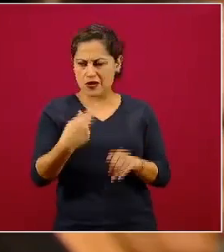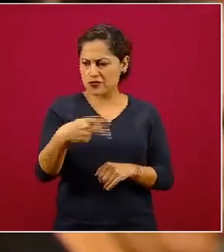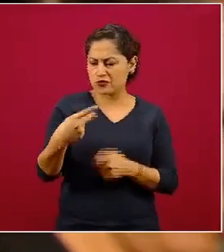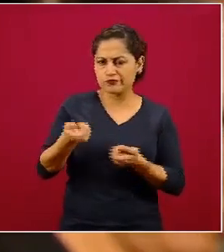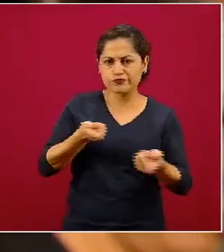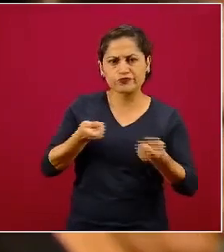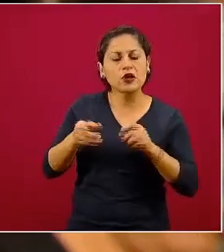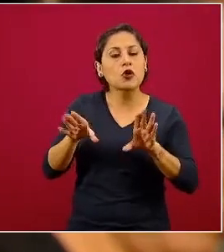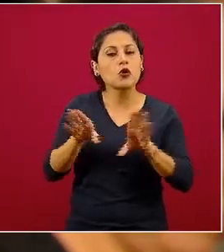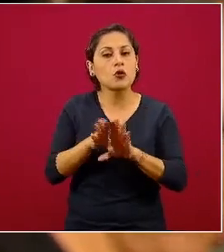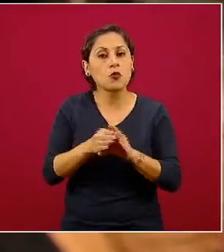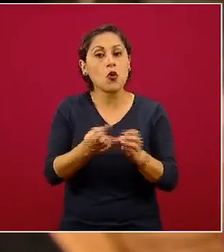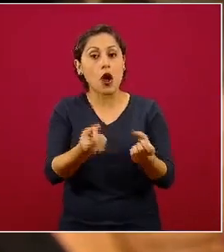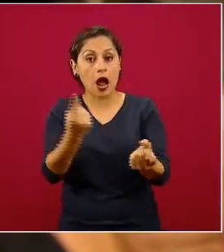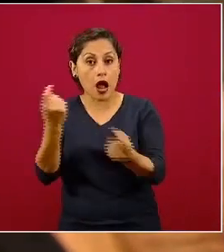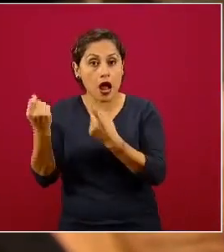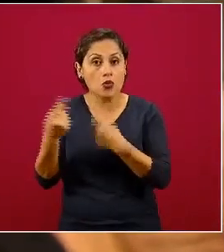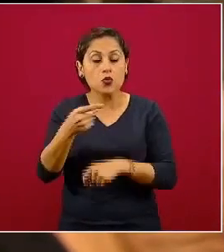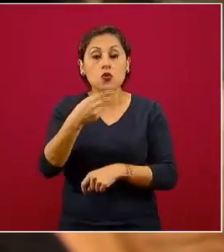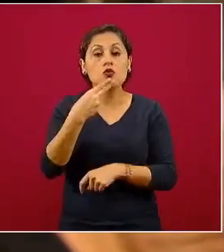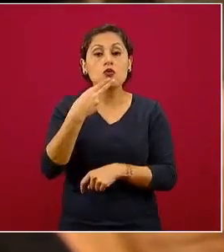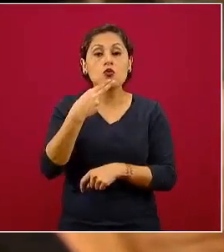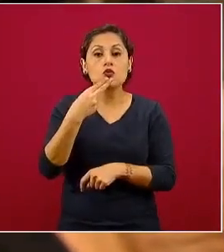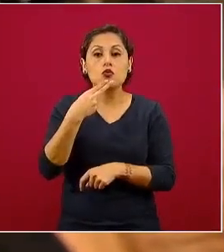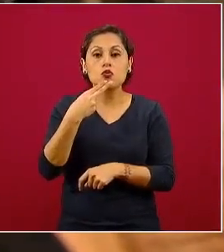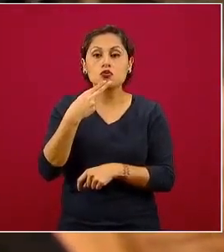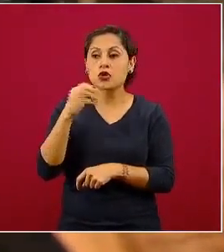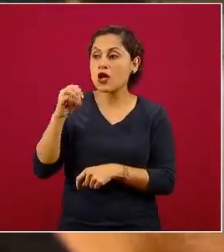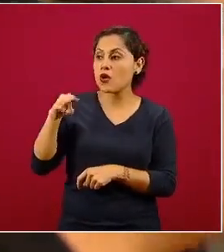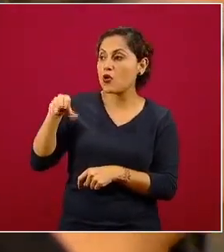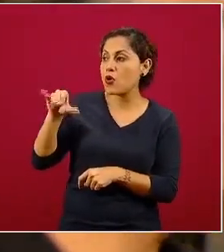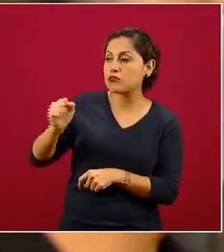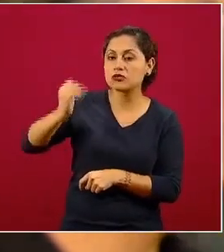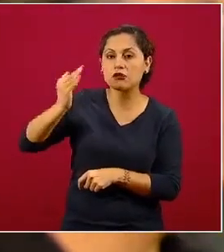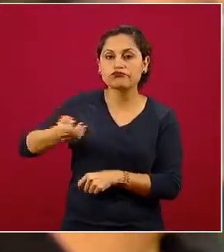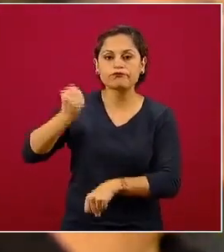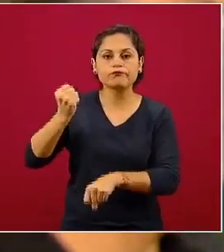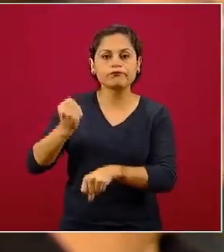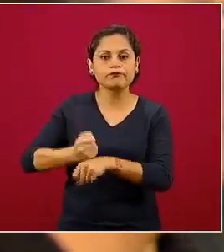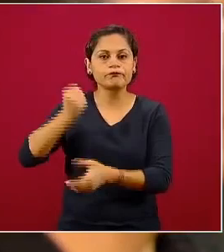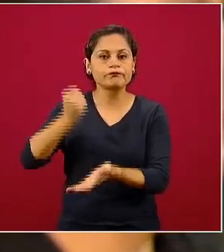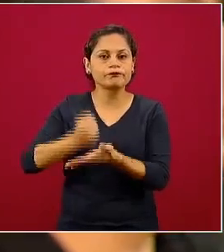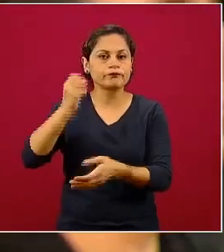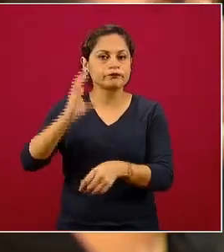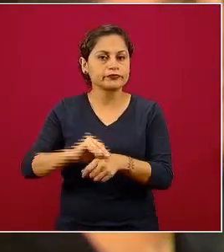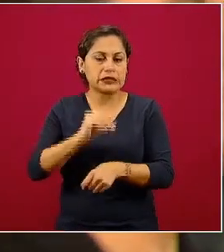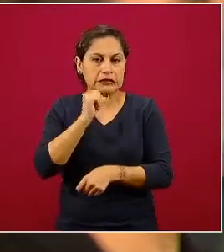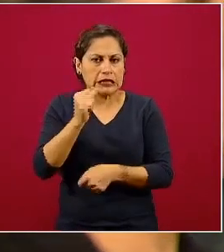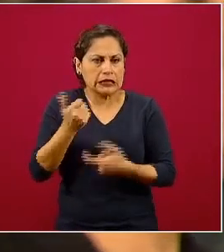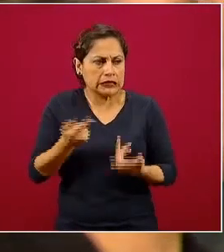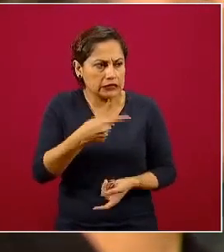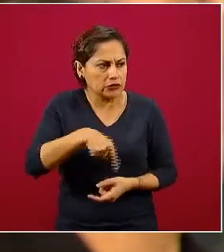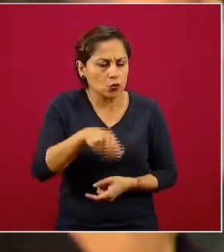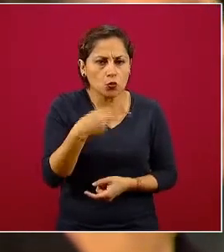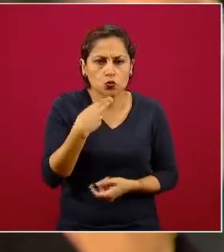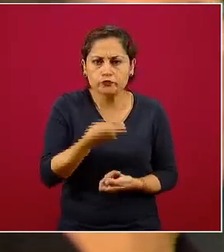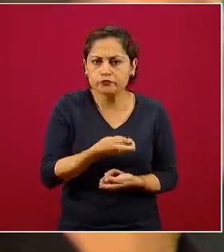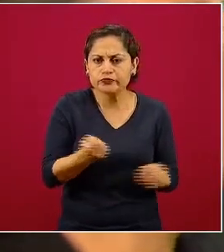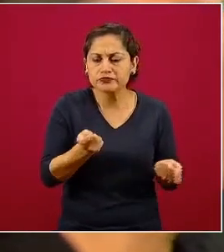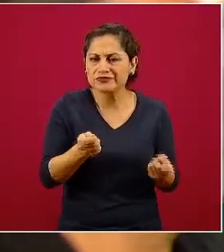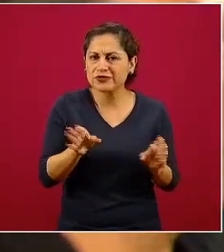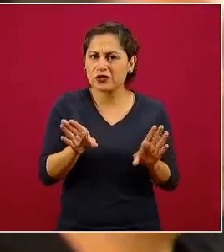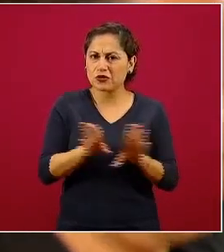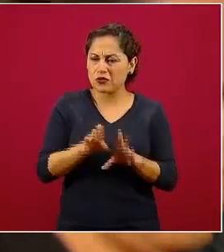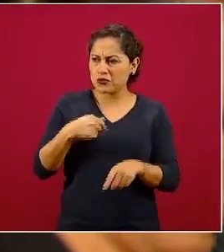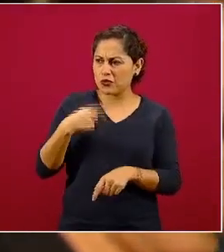Hay muchos que usan tratamientos que no están aprobados por la Organización Mundial de la Salud, ¿no? Entonces, pues, pues, eso, ¿Cómo hacer